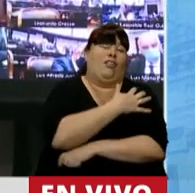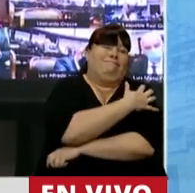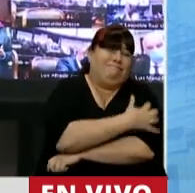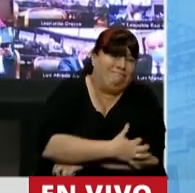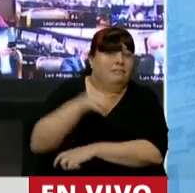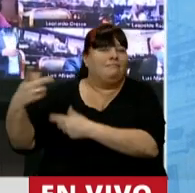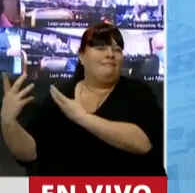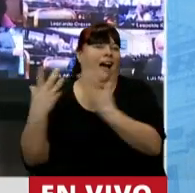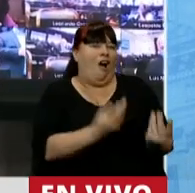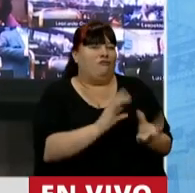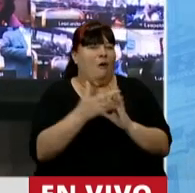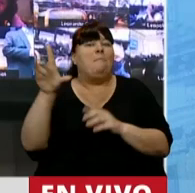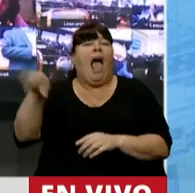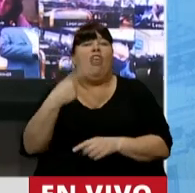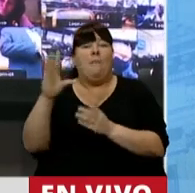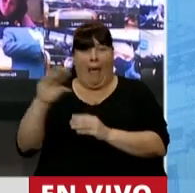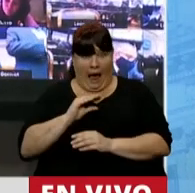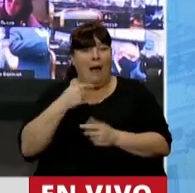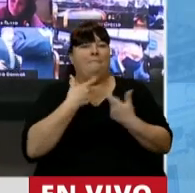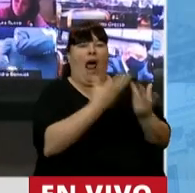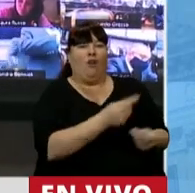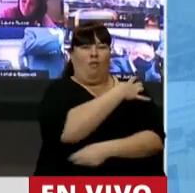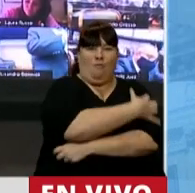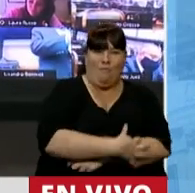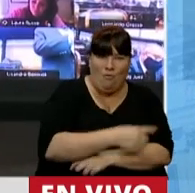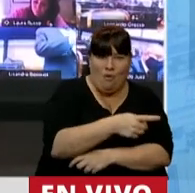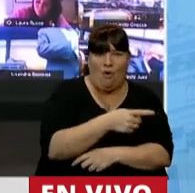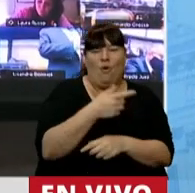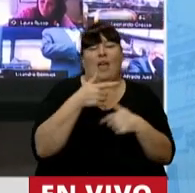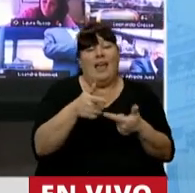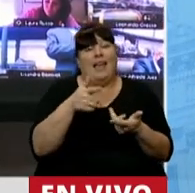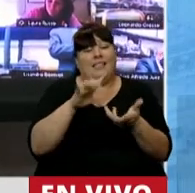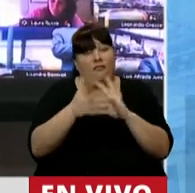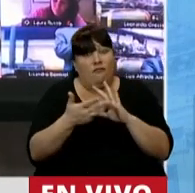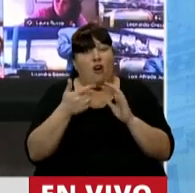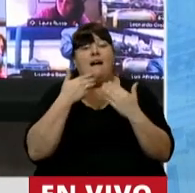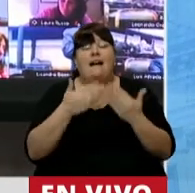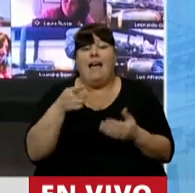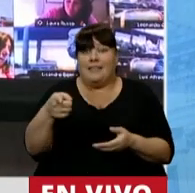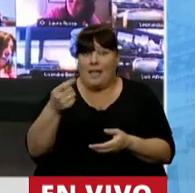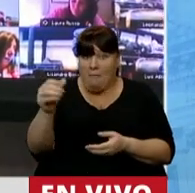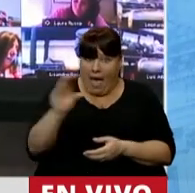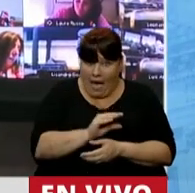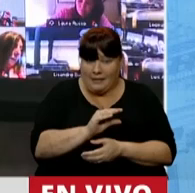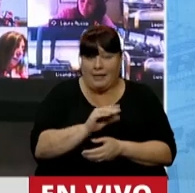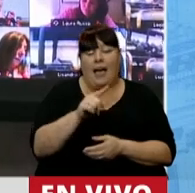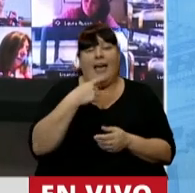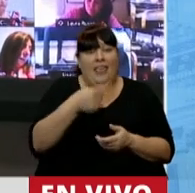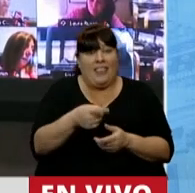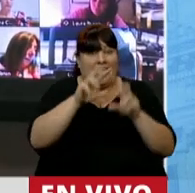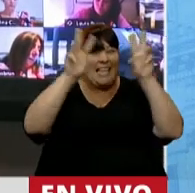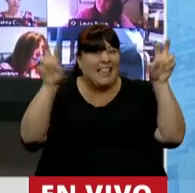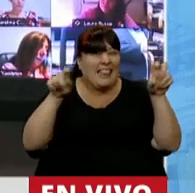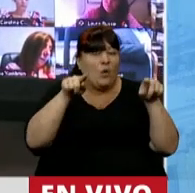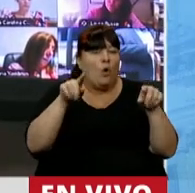beneficiarias de este aporte solidario y que podrán, a través de él, como dice el propio